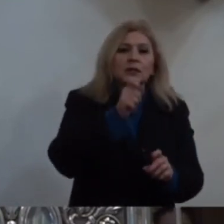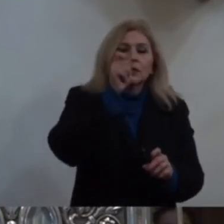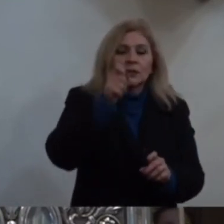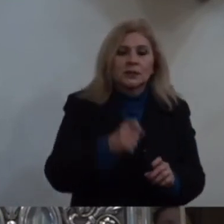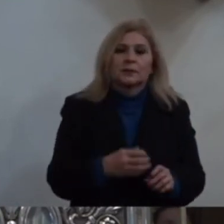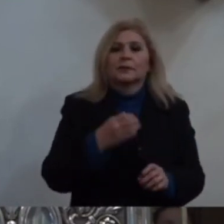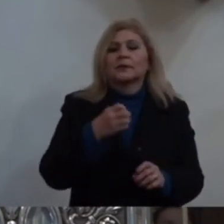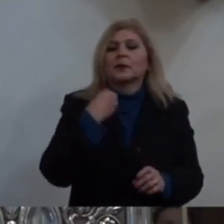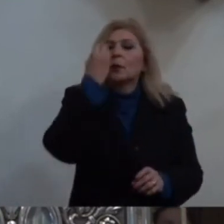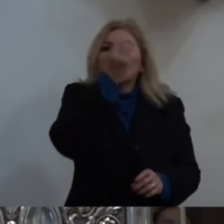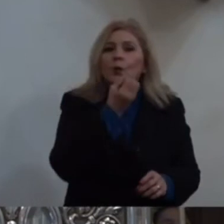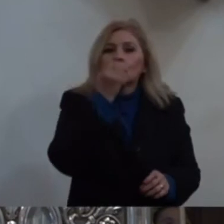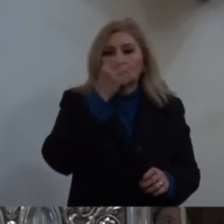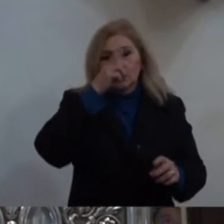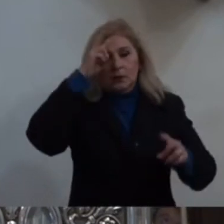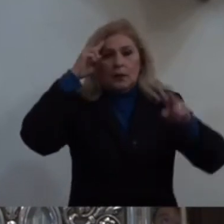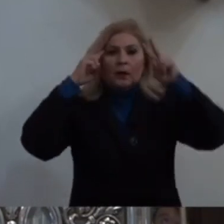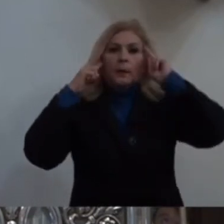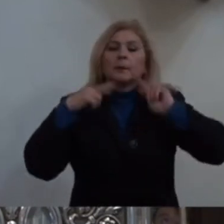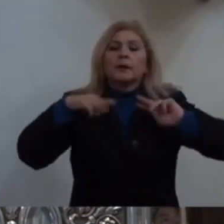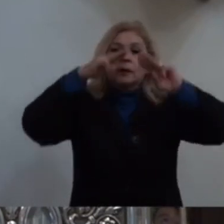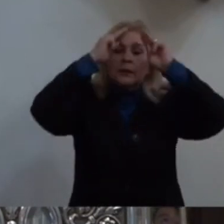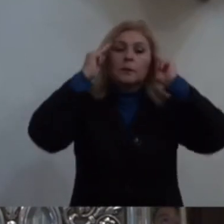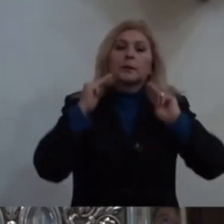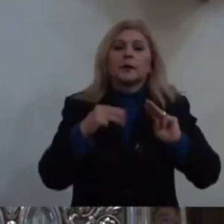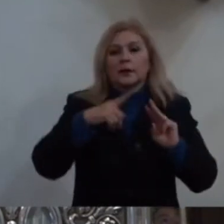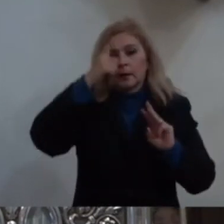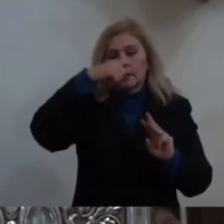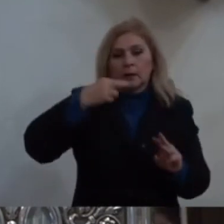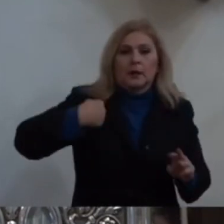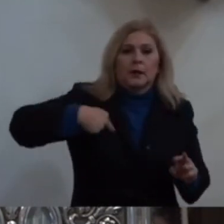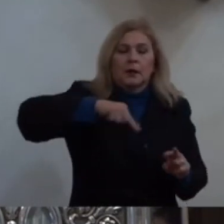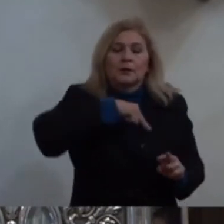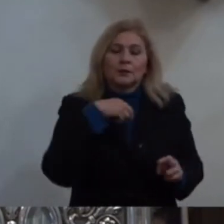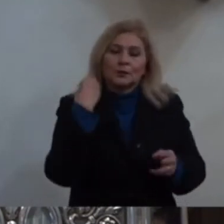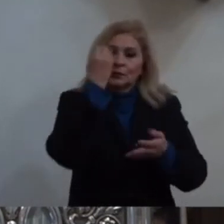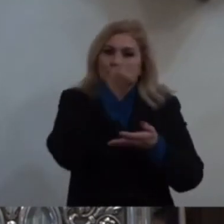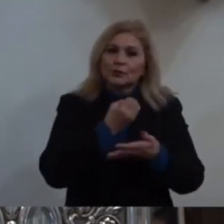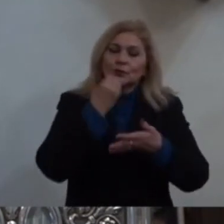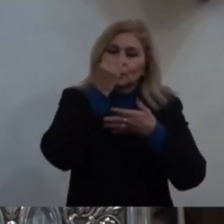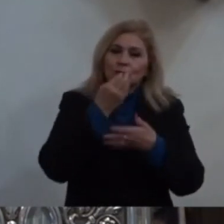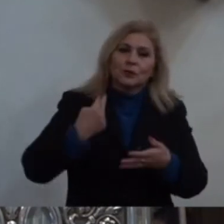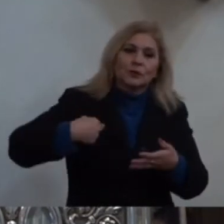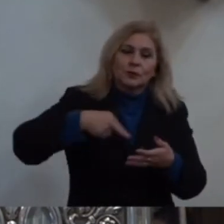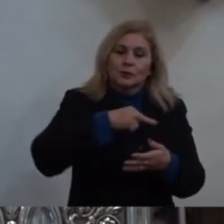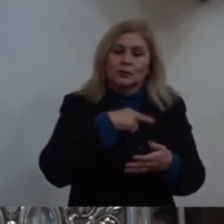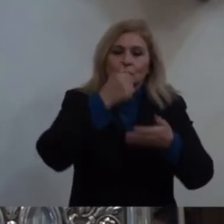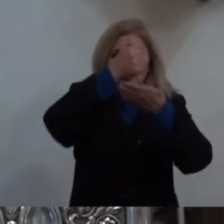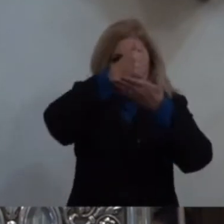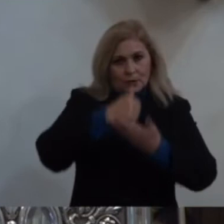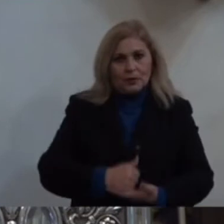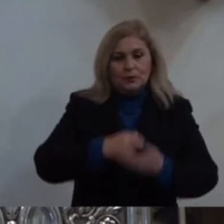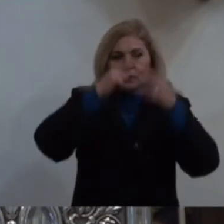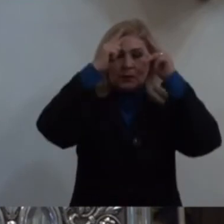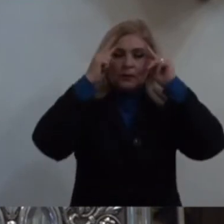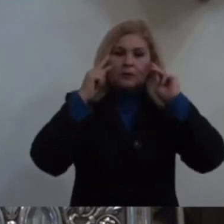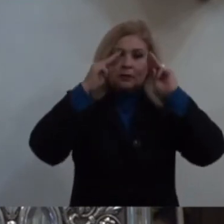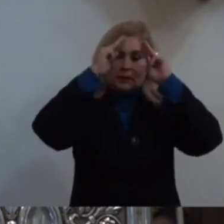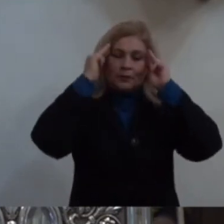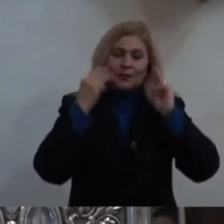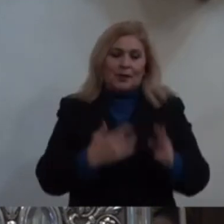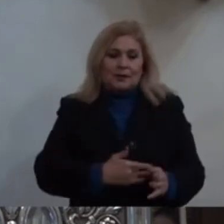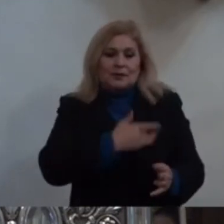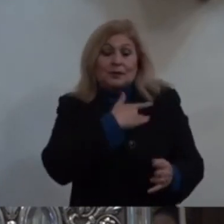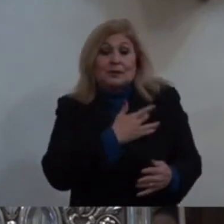Nosotros Para que Ustedes y yo Experimentemos Que nuestra Vida Es